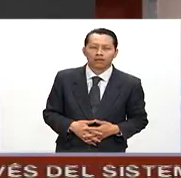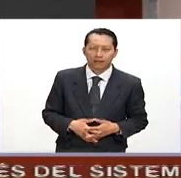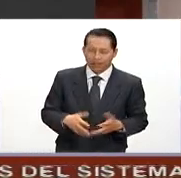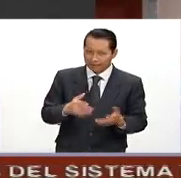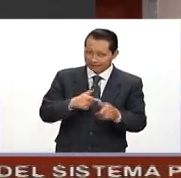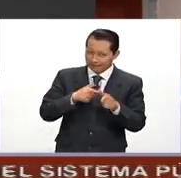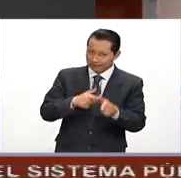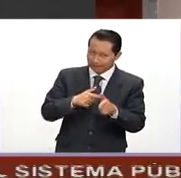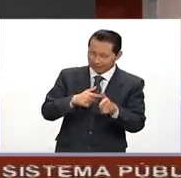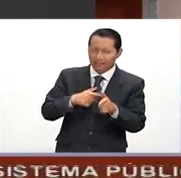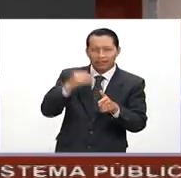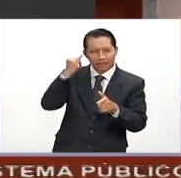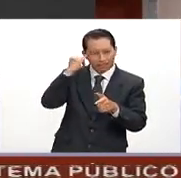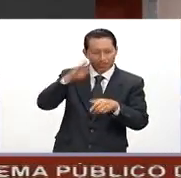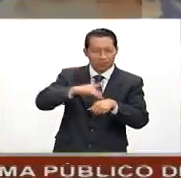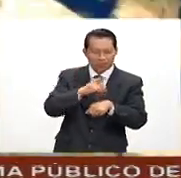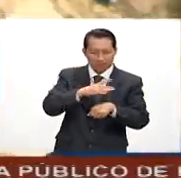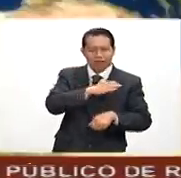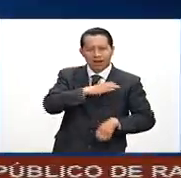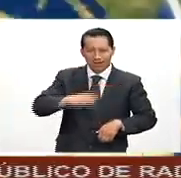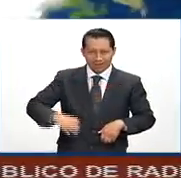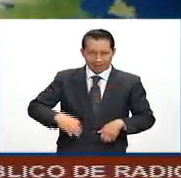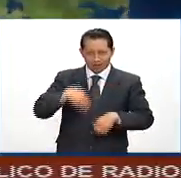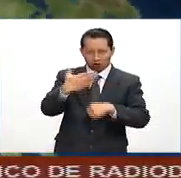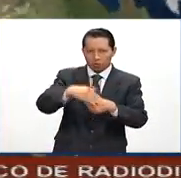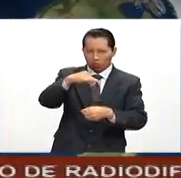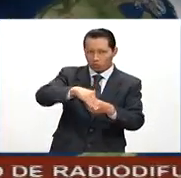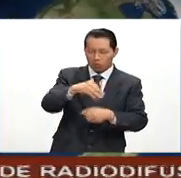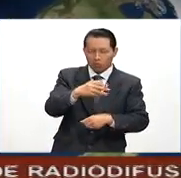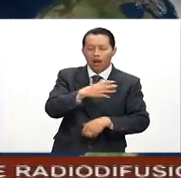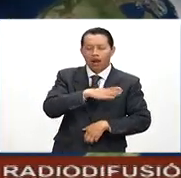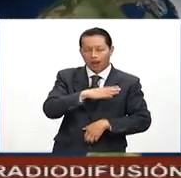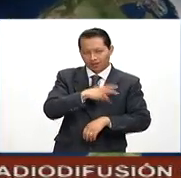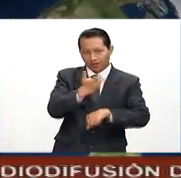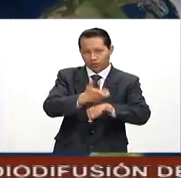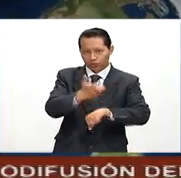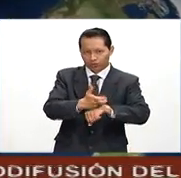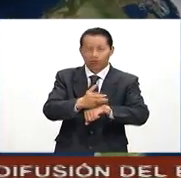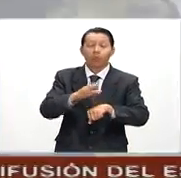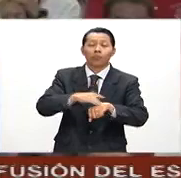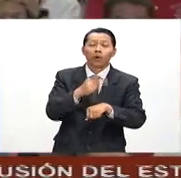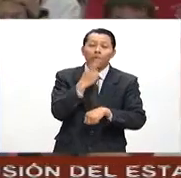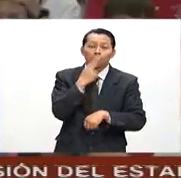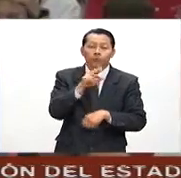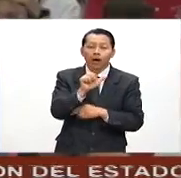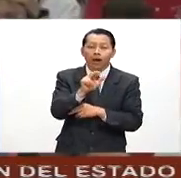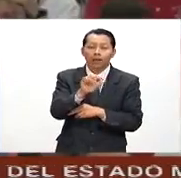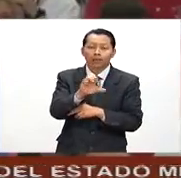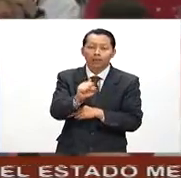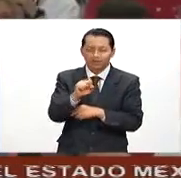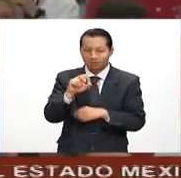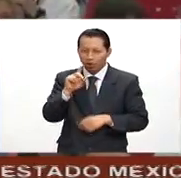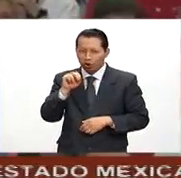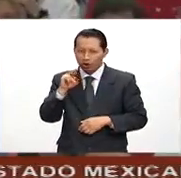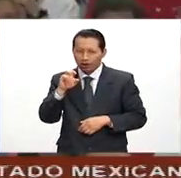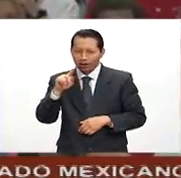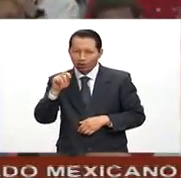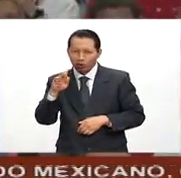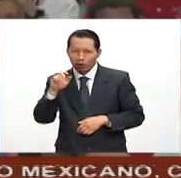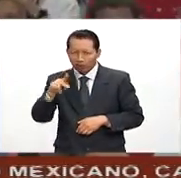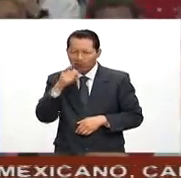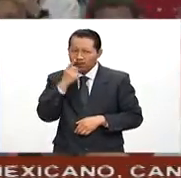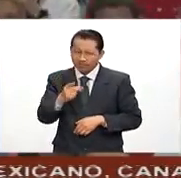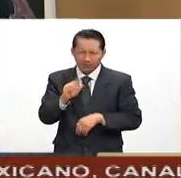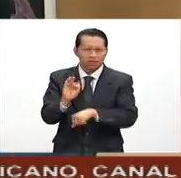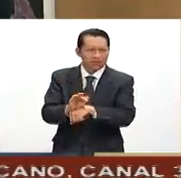Sigue la polémica entre los candidatos a la presidencia de Estados Unidos por el uso de armas. Por un lado, Donald Trump defendió el derecho a portarlas